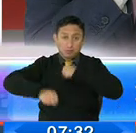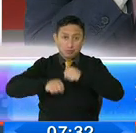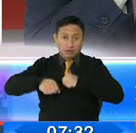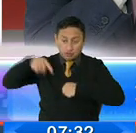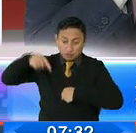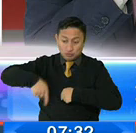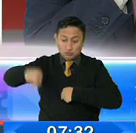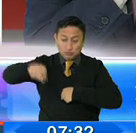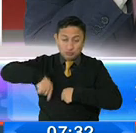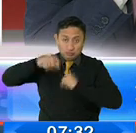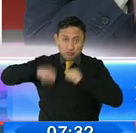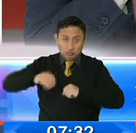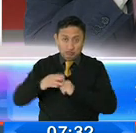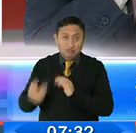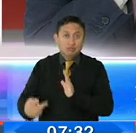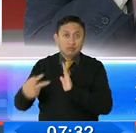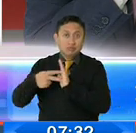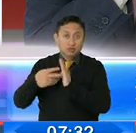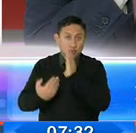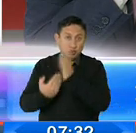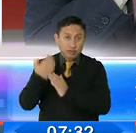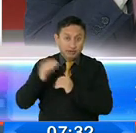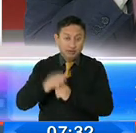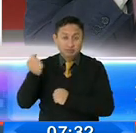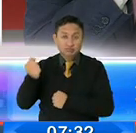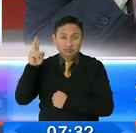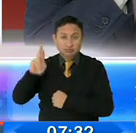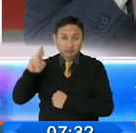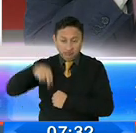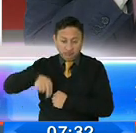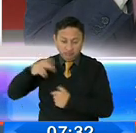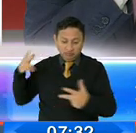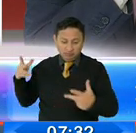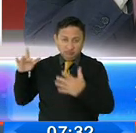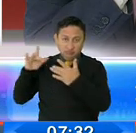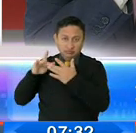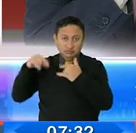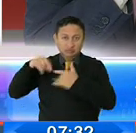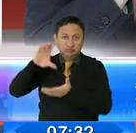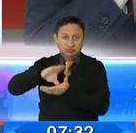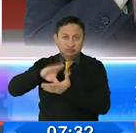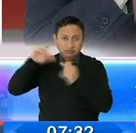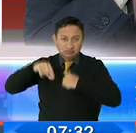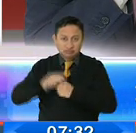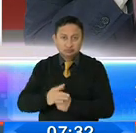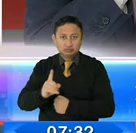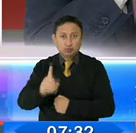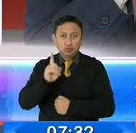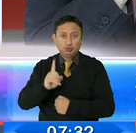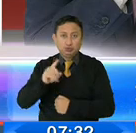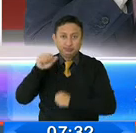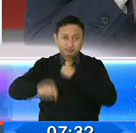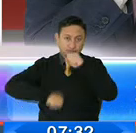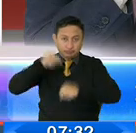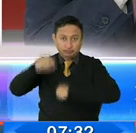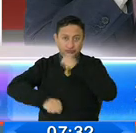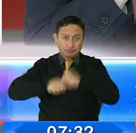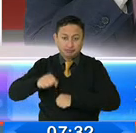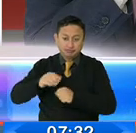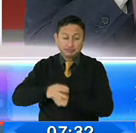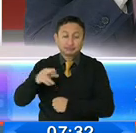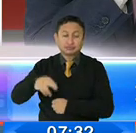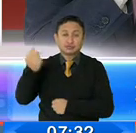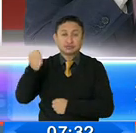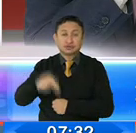estamos ya por concluir también el tramo que viene desde el sur, y luego lo empataremos en el centro, y tendremos una vía, una ciclovía que va